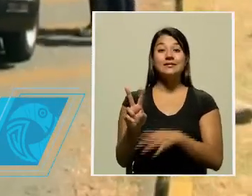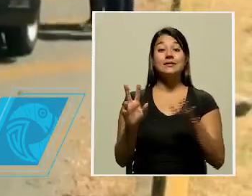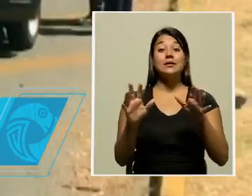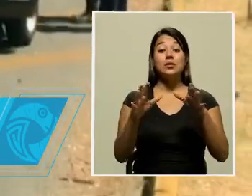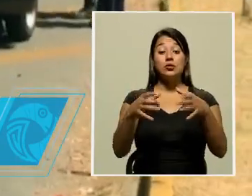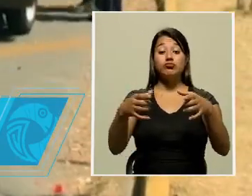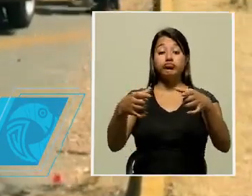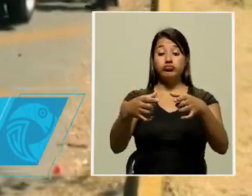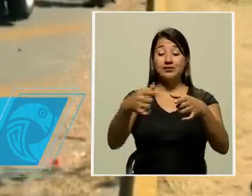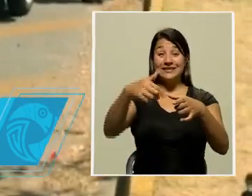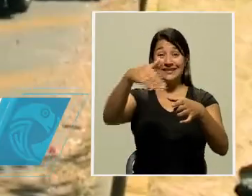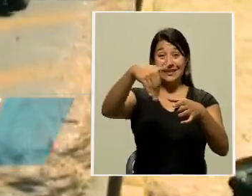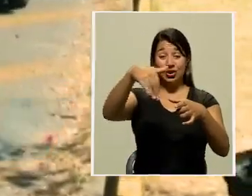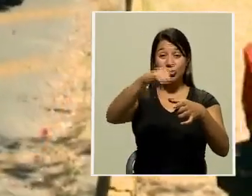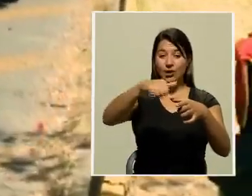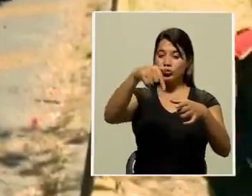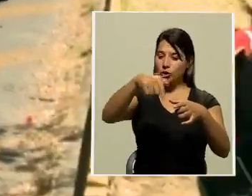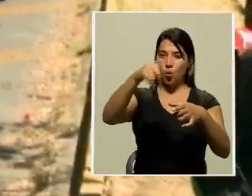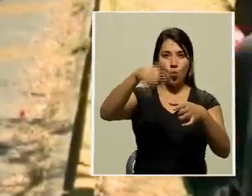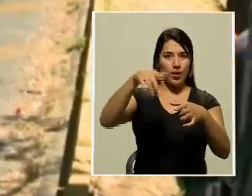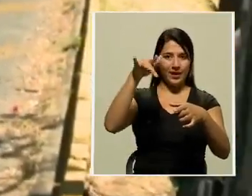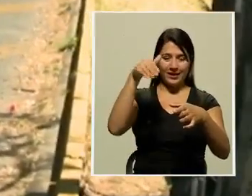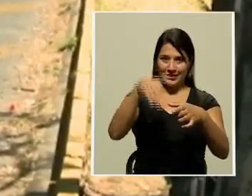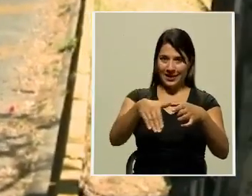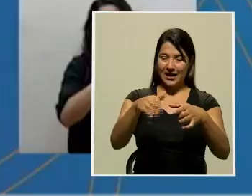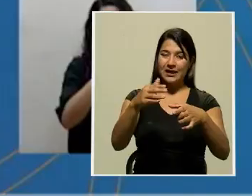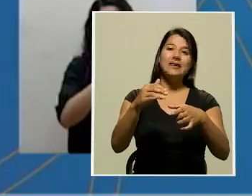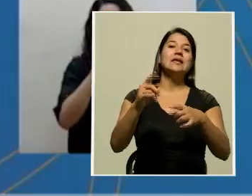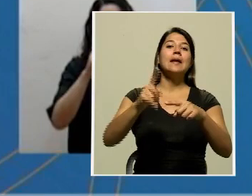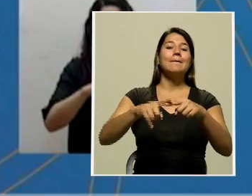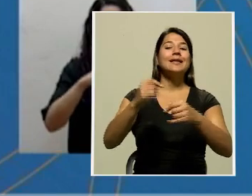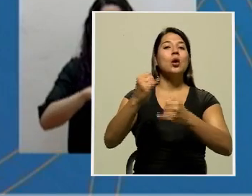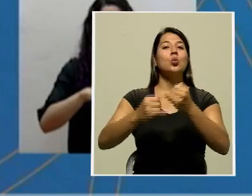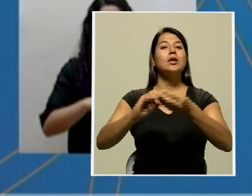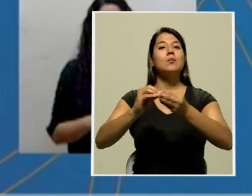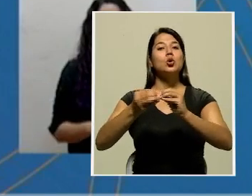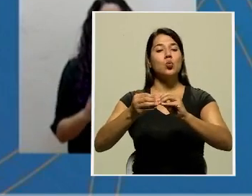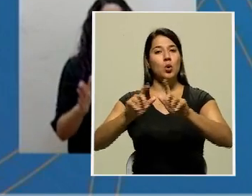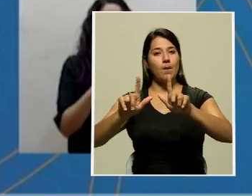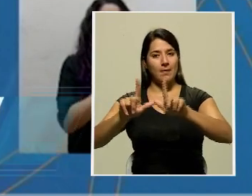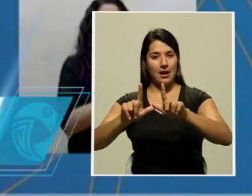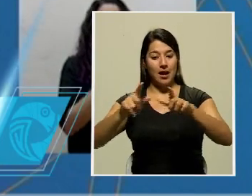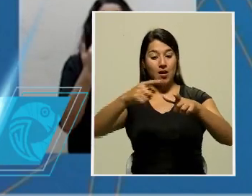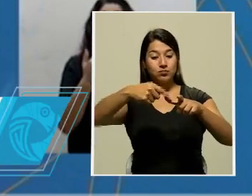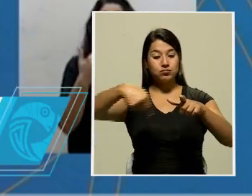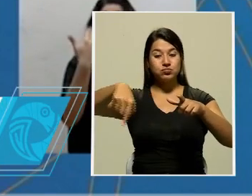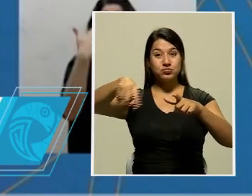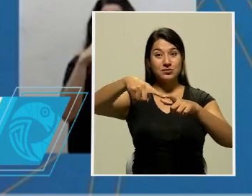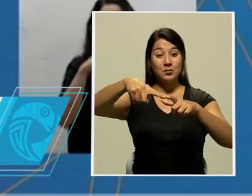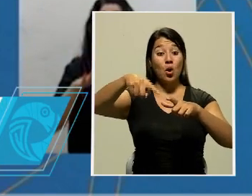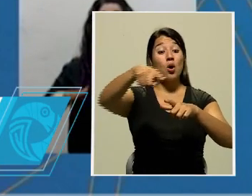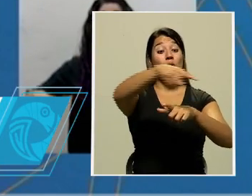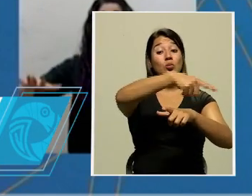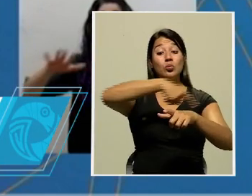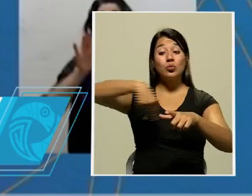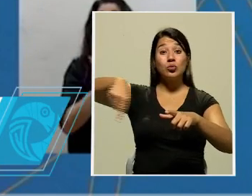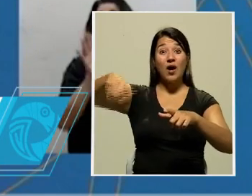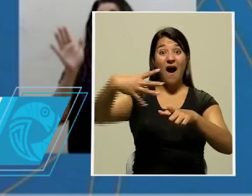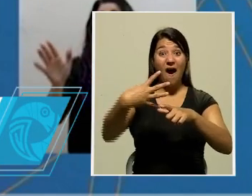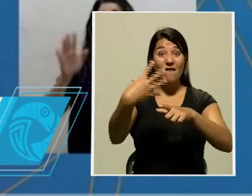las placas entre las 5 am y las 10 pm. En cuanto a la restricción total en el horario